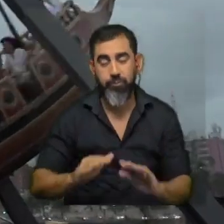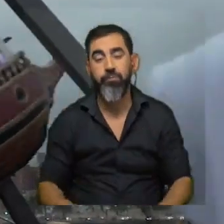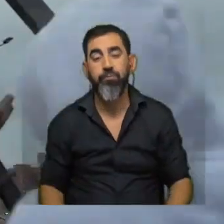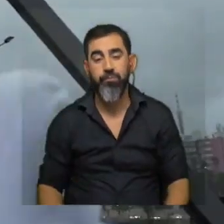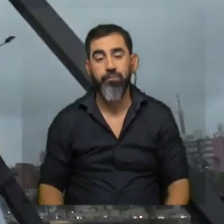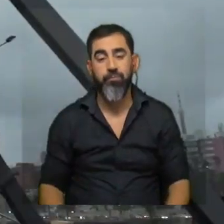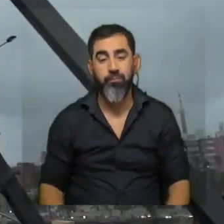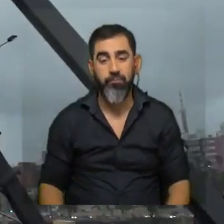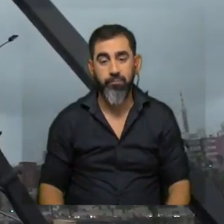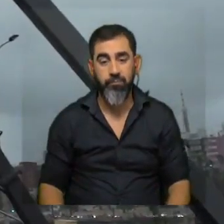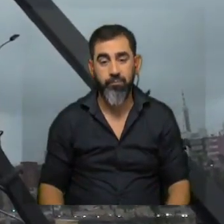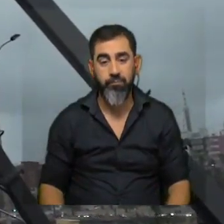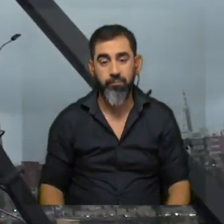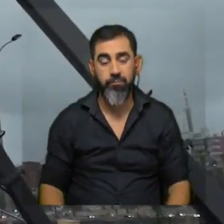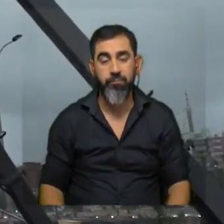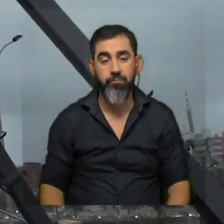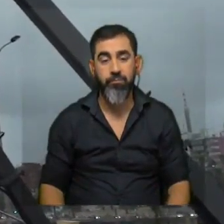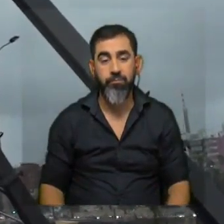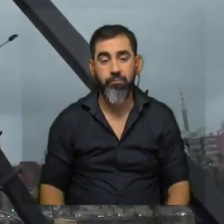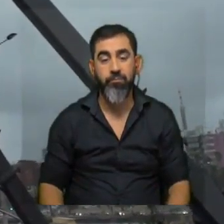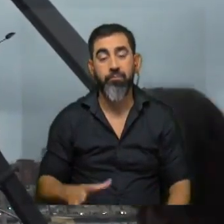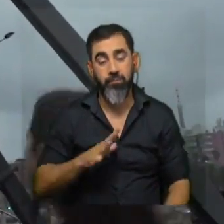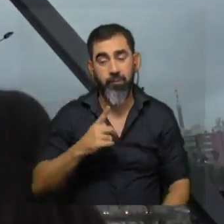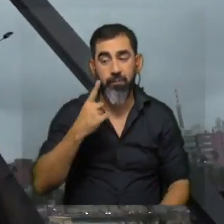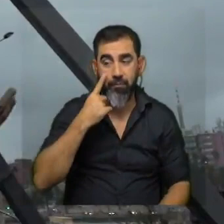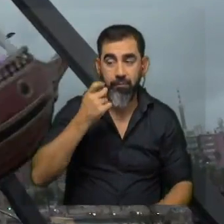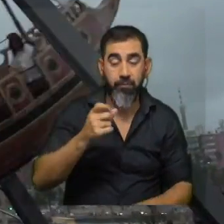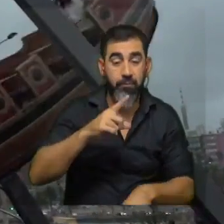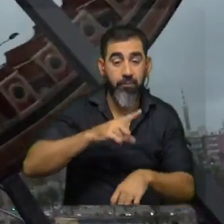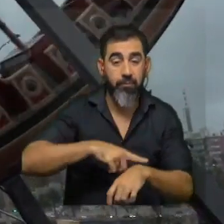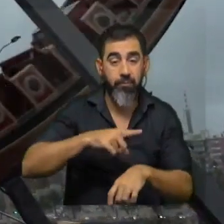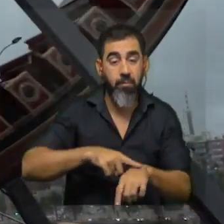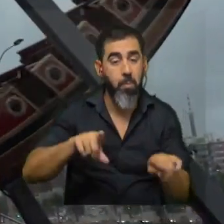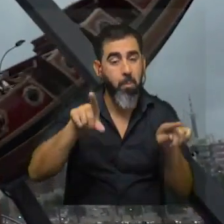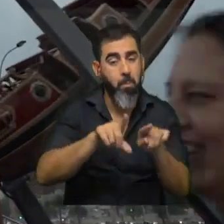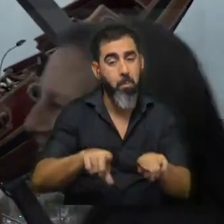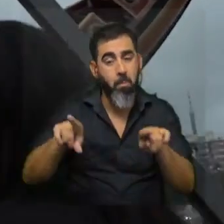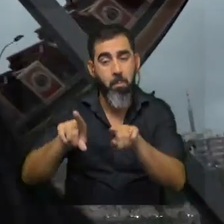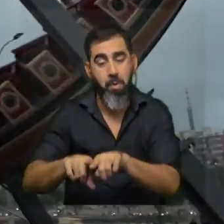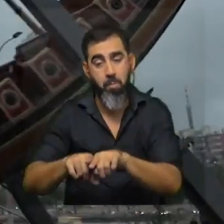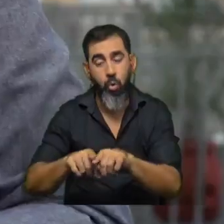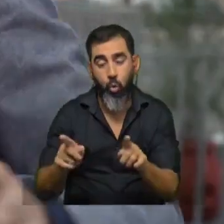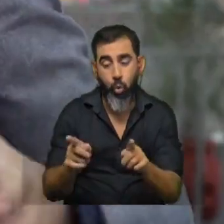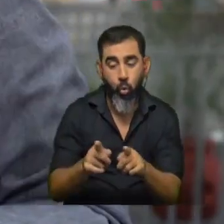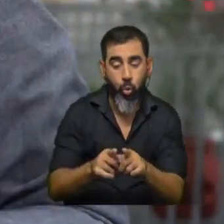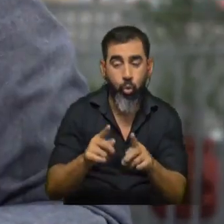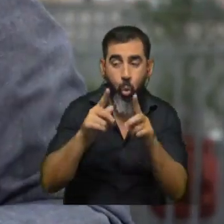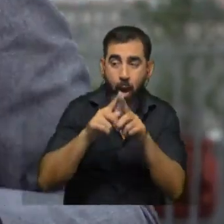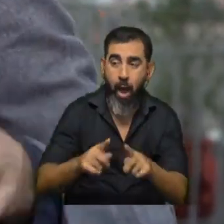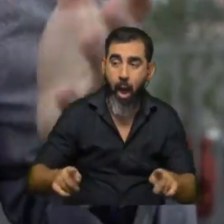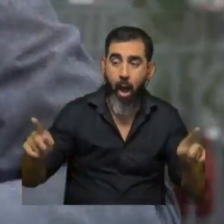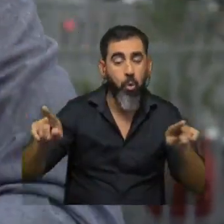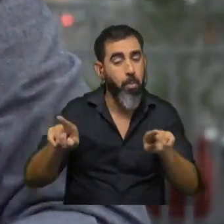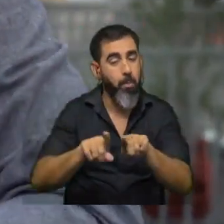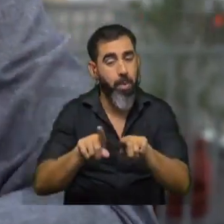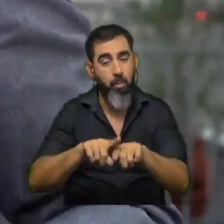los aliento a eso a que cuando vengan acá a notar que el tiempo de oscilación es el mismo no importa cuánto sea la amplitud y